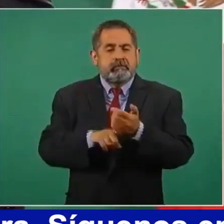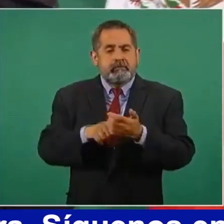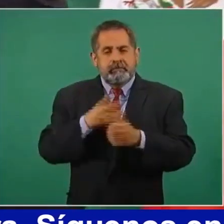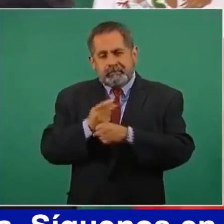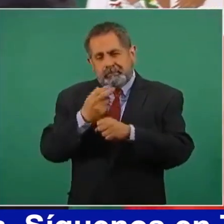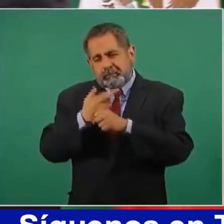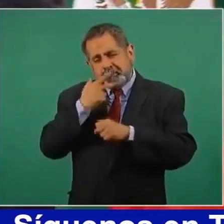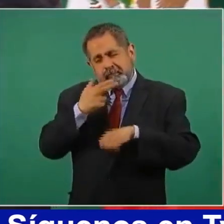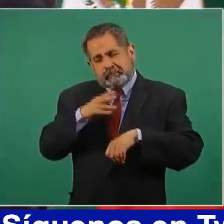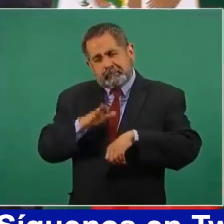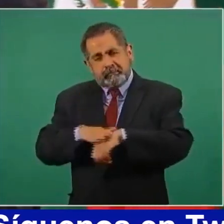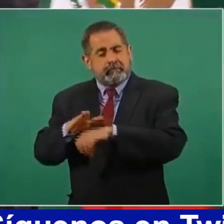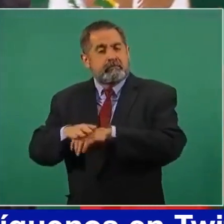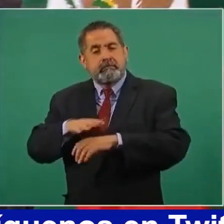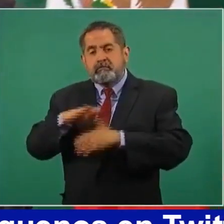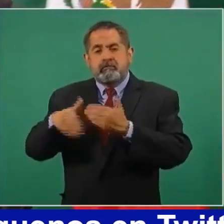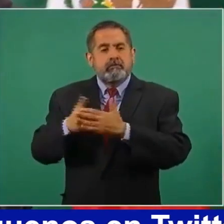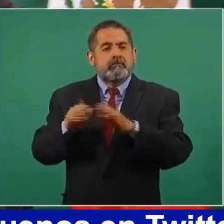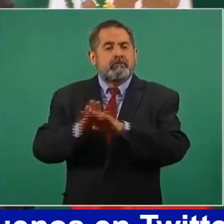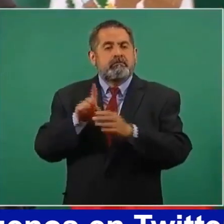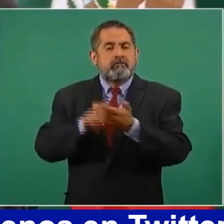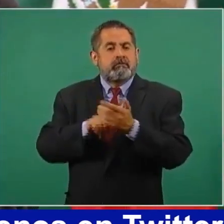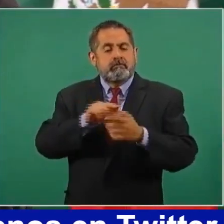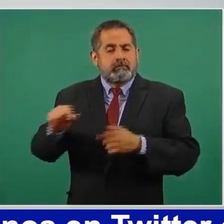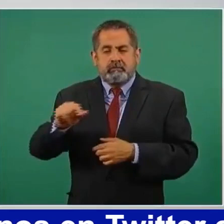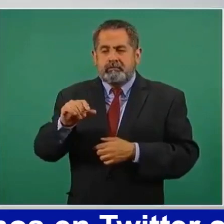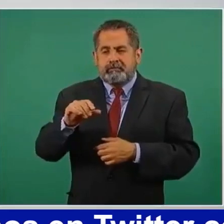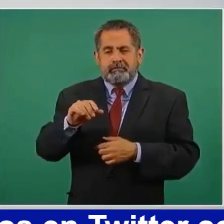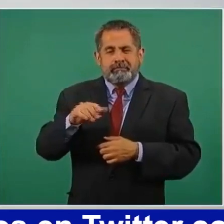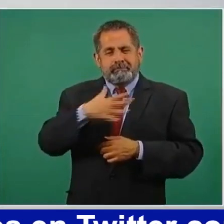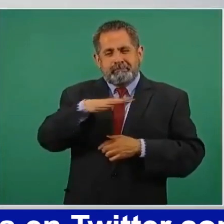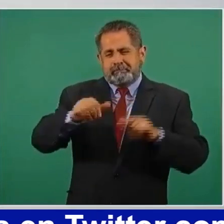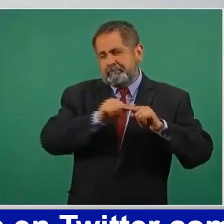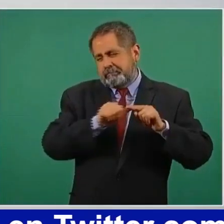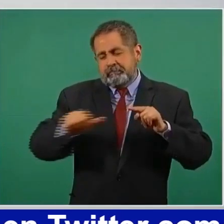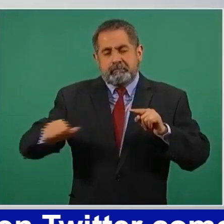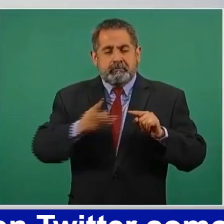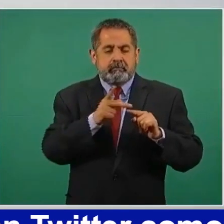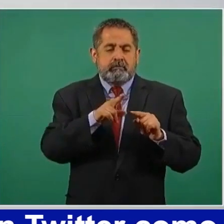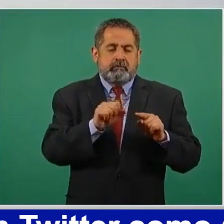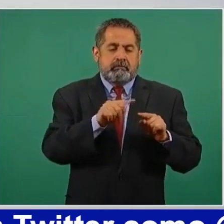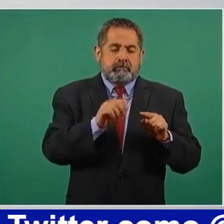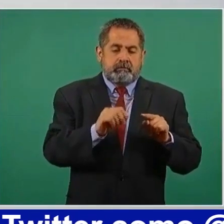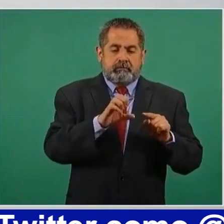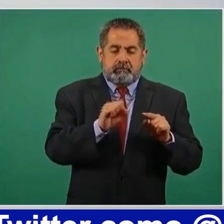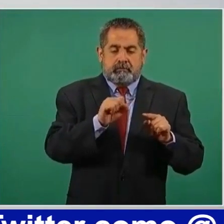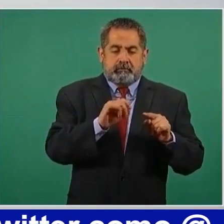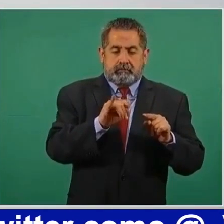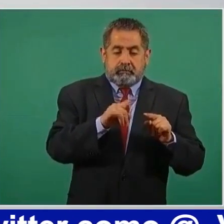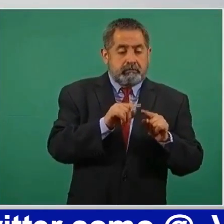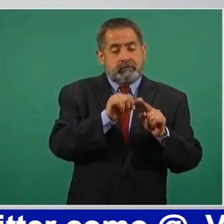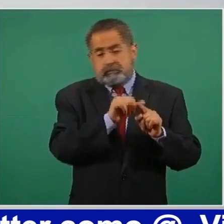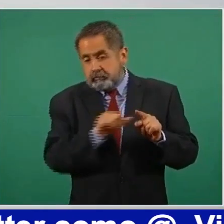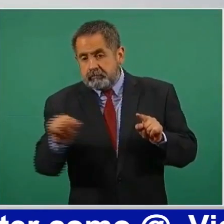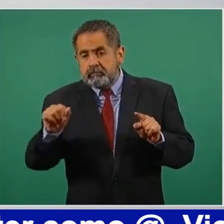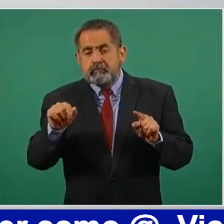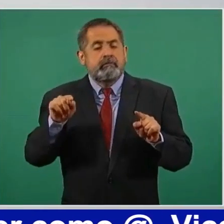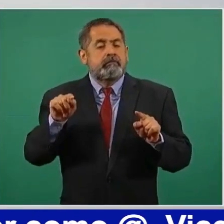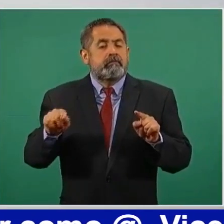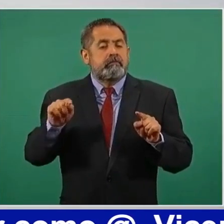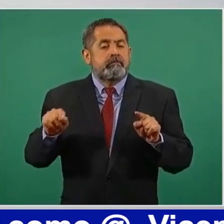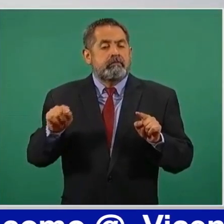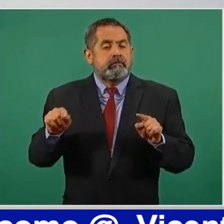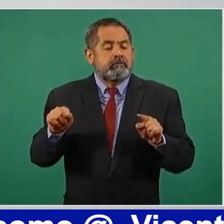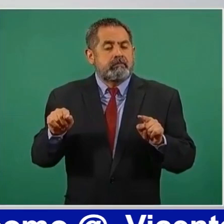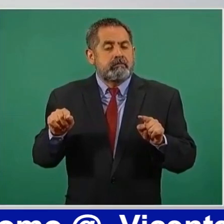propuso construir una presa, decirle ya también a